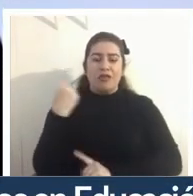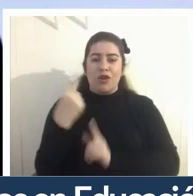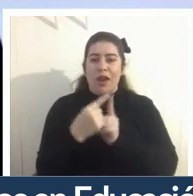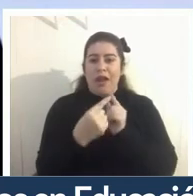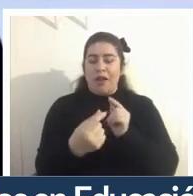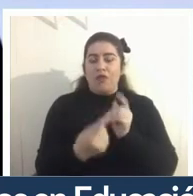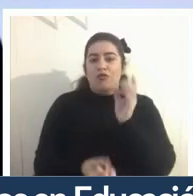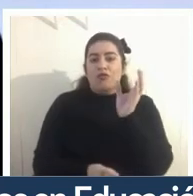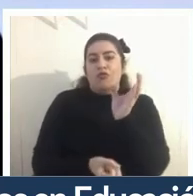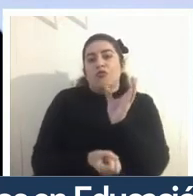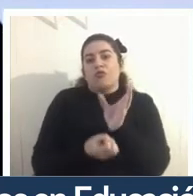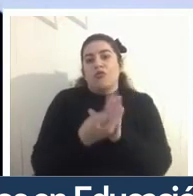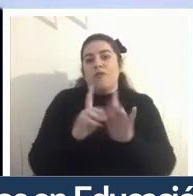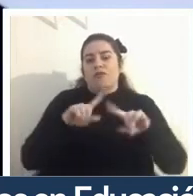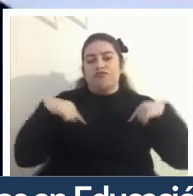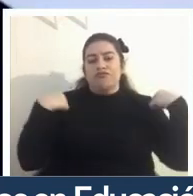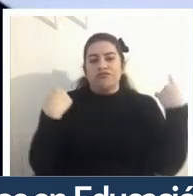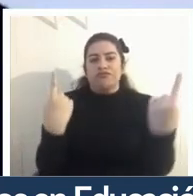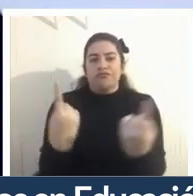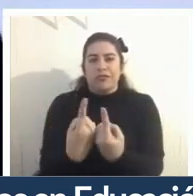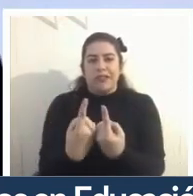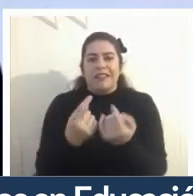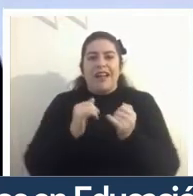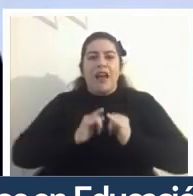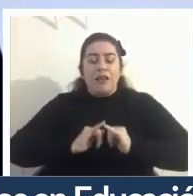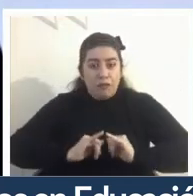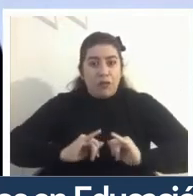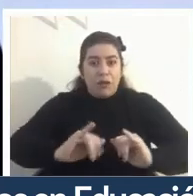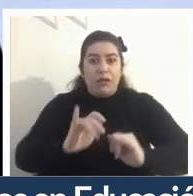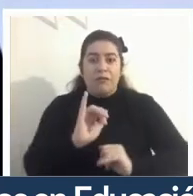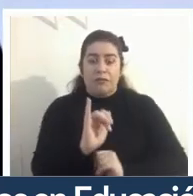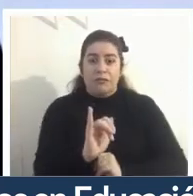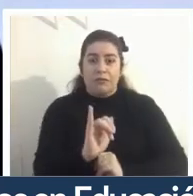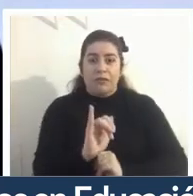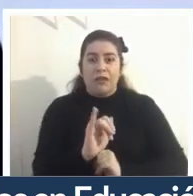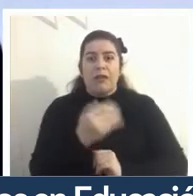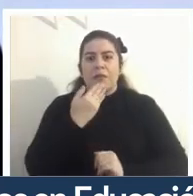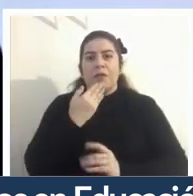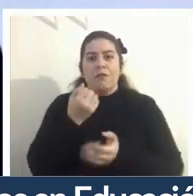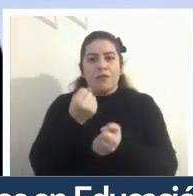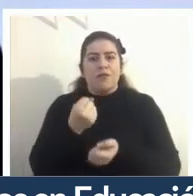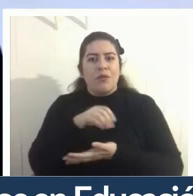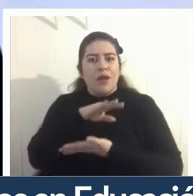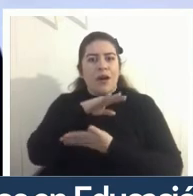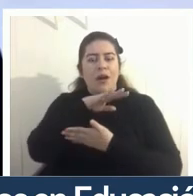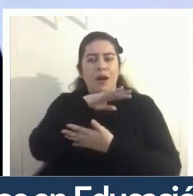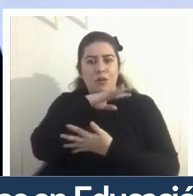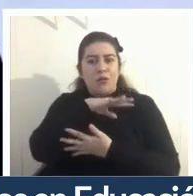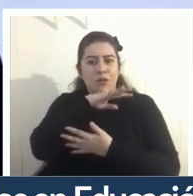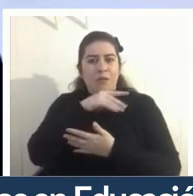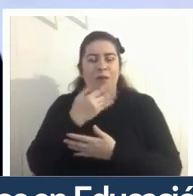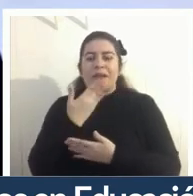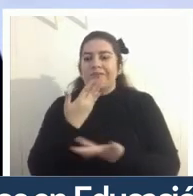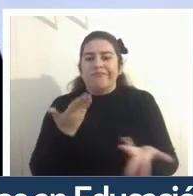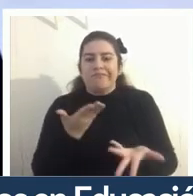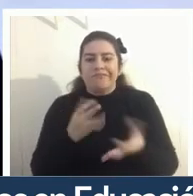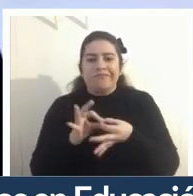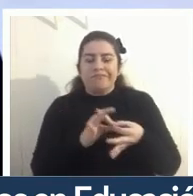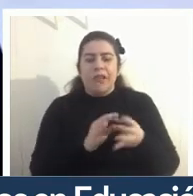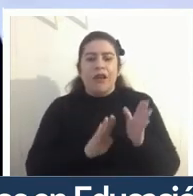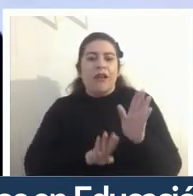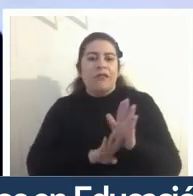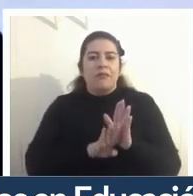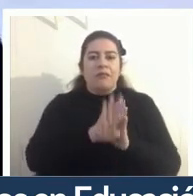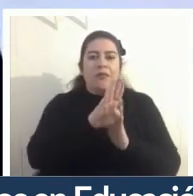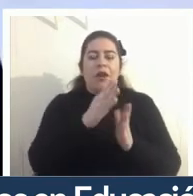contexto de manera que sean informativas pero también sean útiles y para el mejoramiento de las escuelas